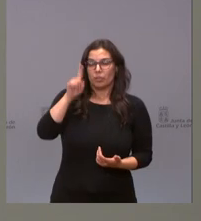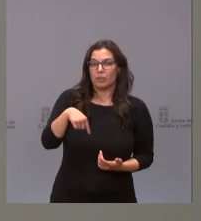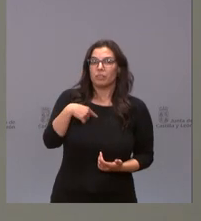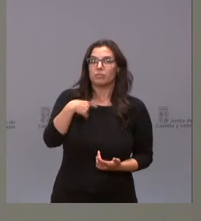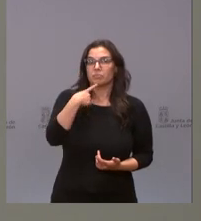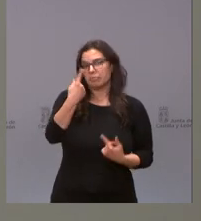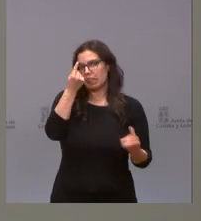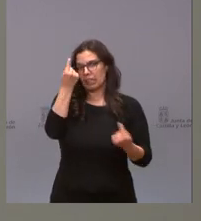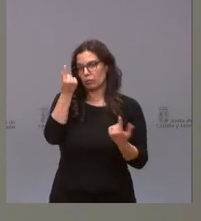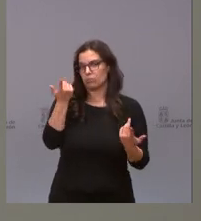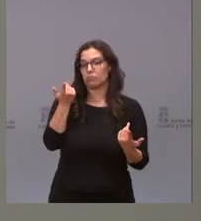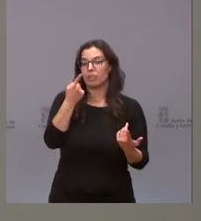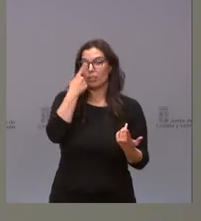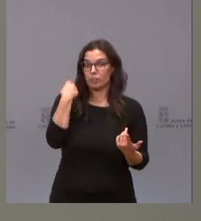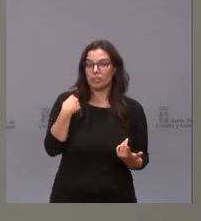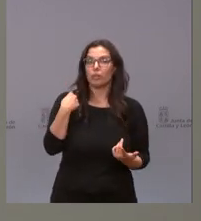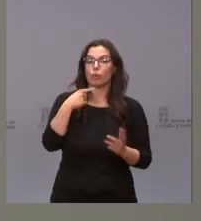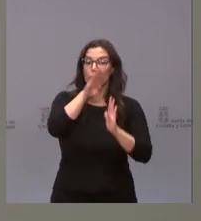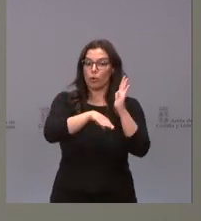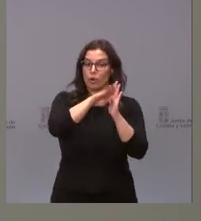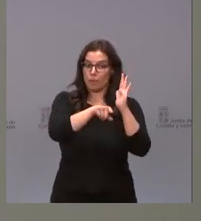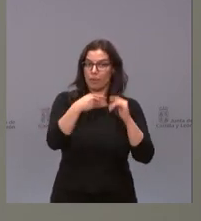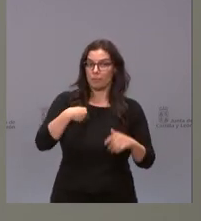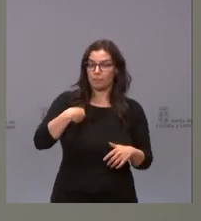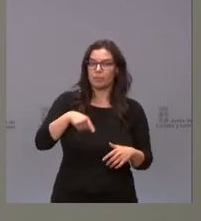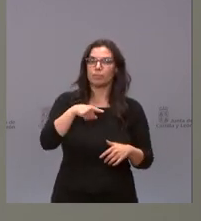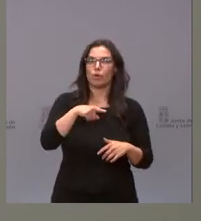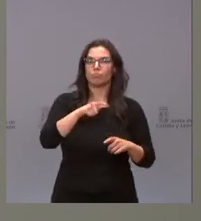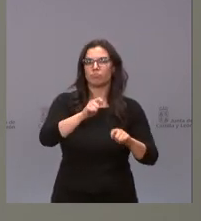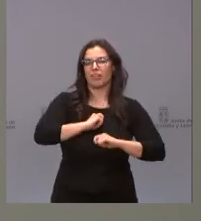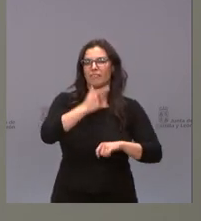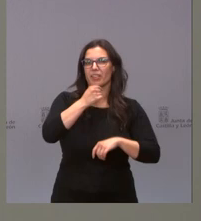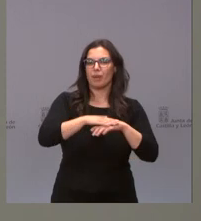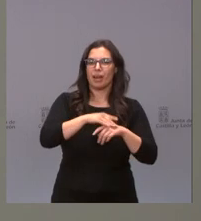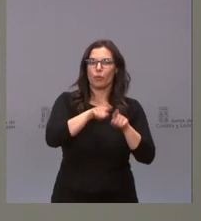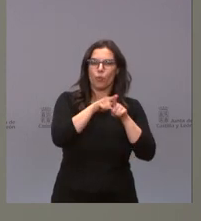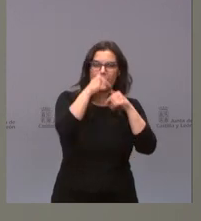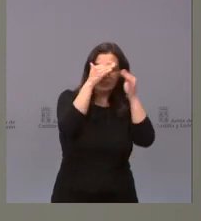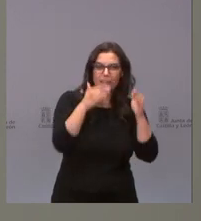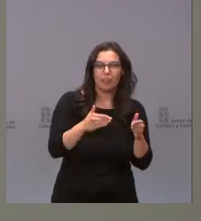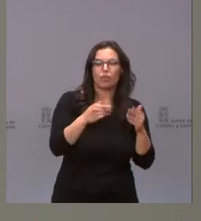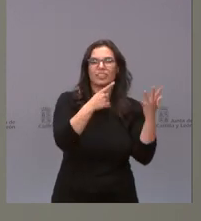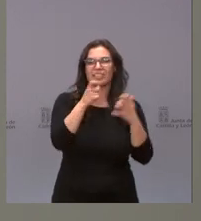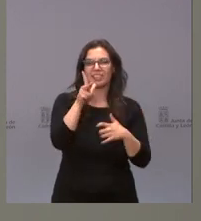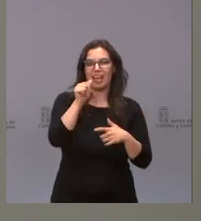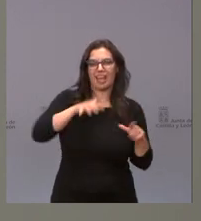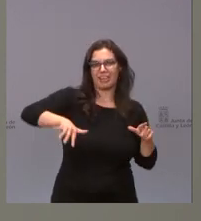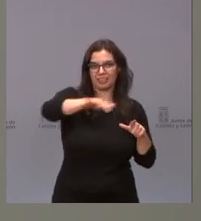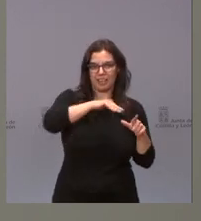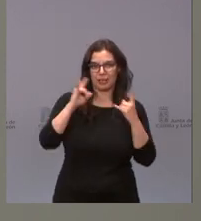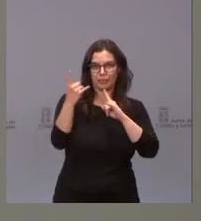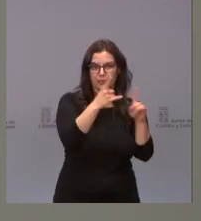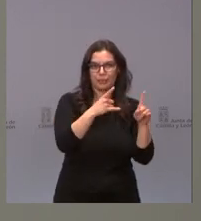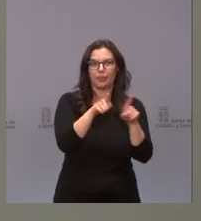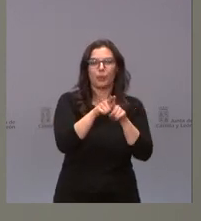un par de datos. Durante el año 2020, este programa ha permitido actuar sobre más de 4.600 hectáreas de superficie forestal, con el desbroce de más